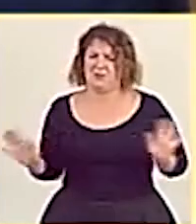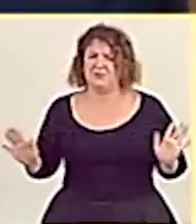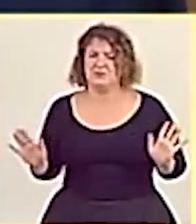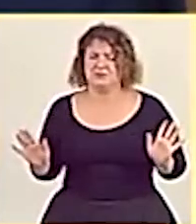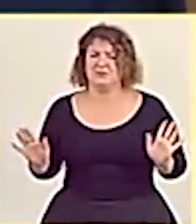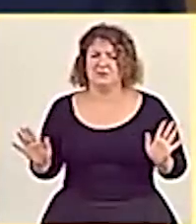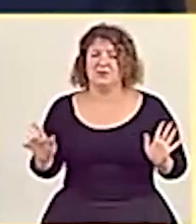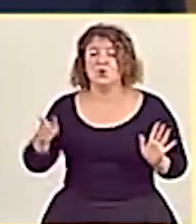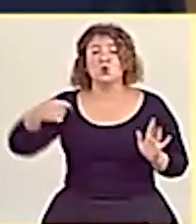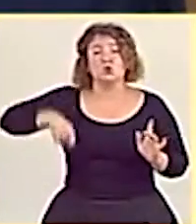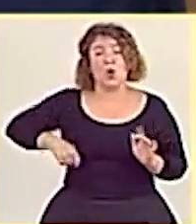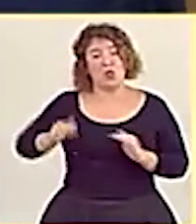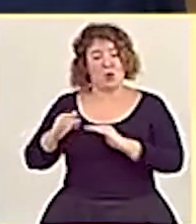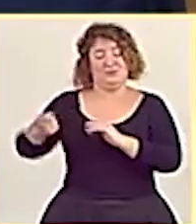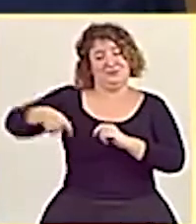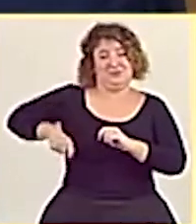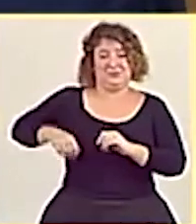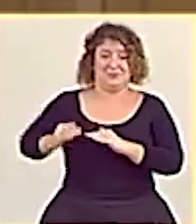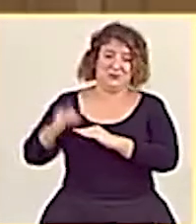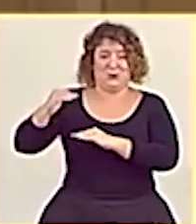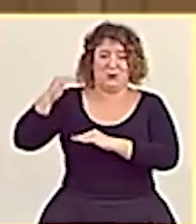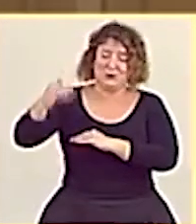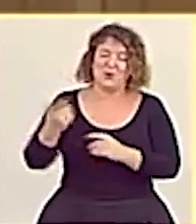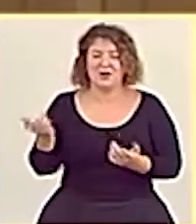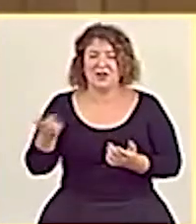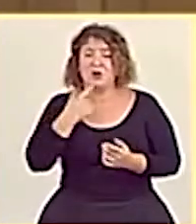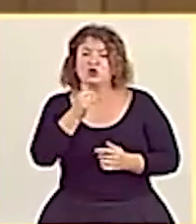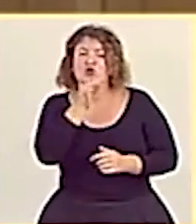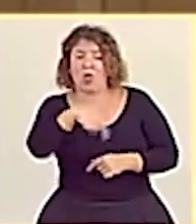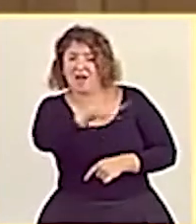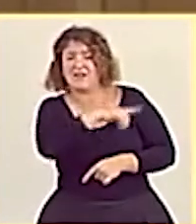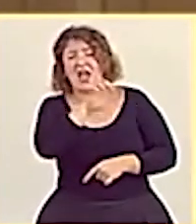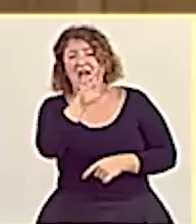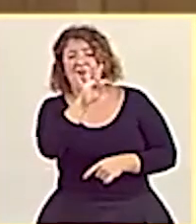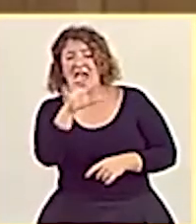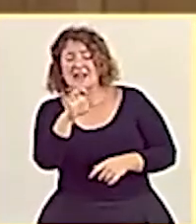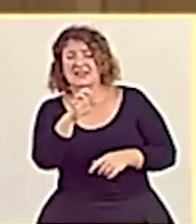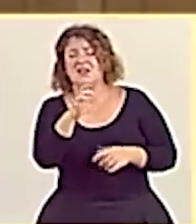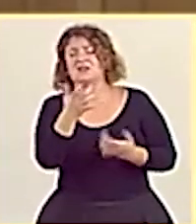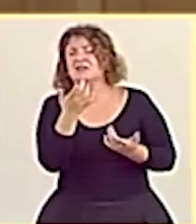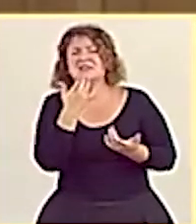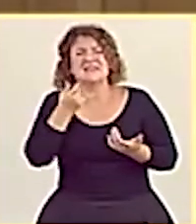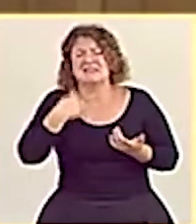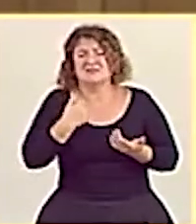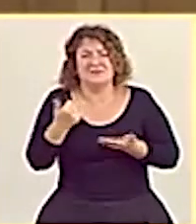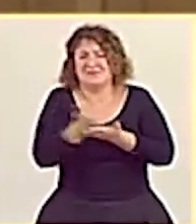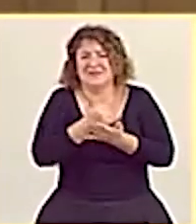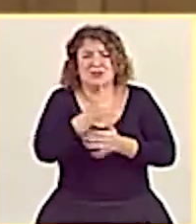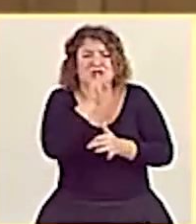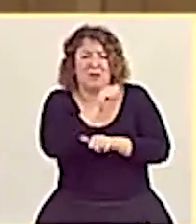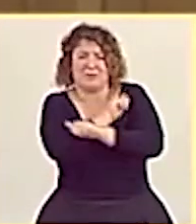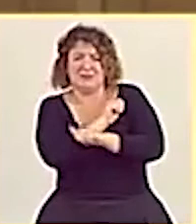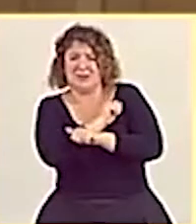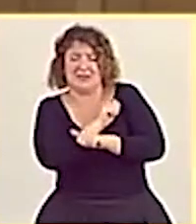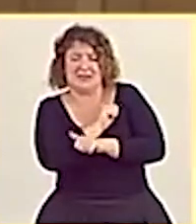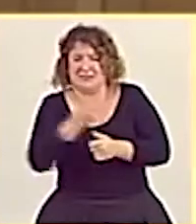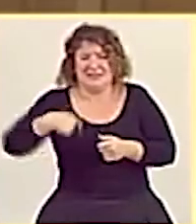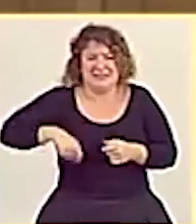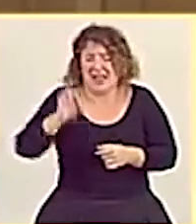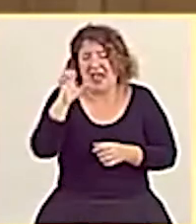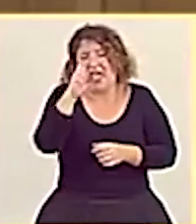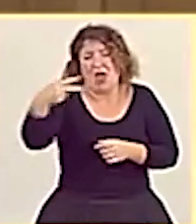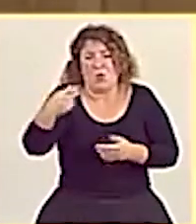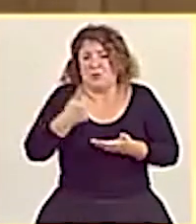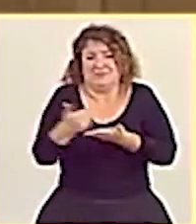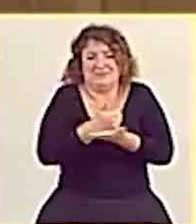ustedes se suben el sueldo, aquí hay muchos españoles que todavía no han cobrado un ERTE y que no han ingresado ni un solo euro desde el primer día de esta crisis. Insisto que